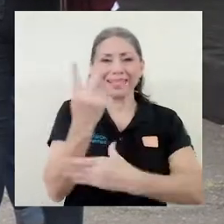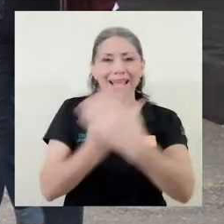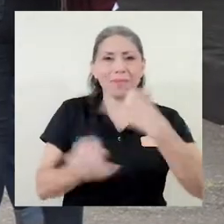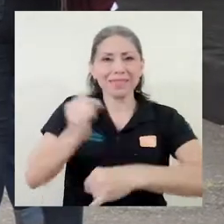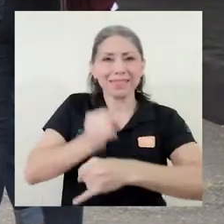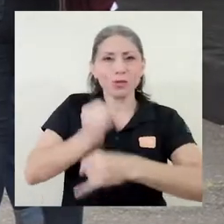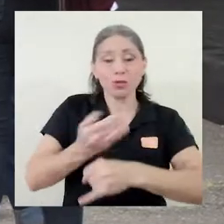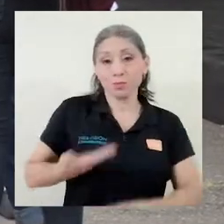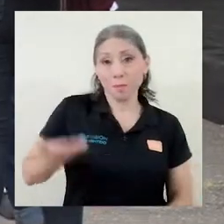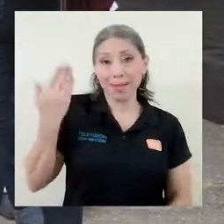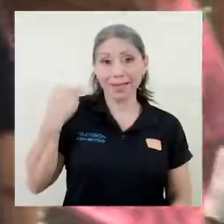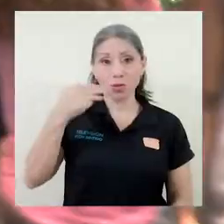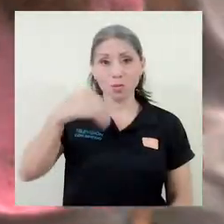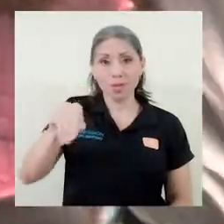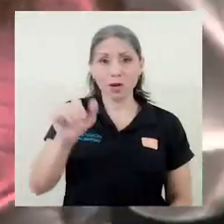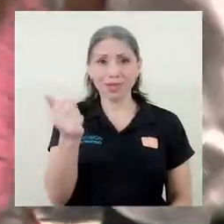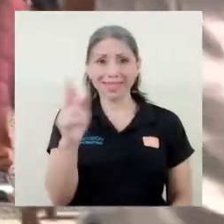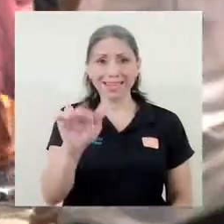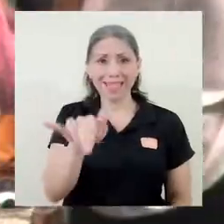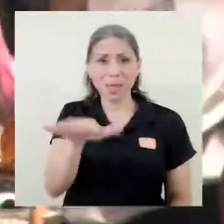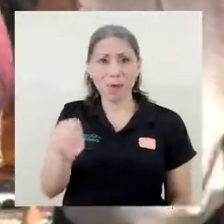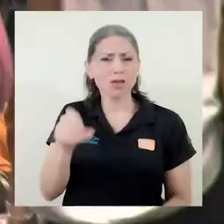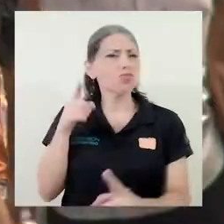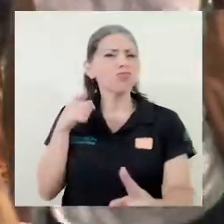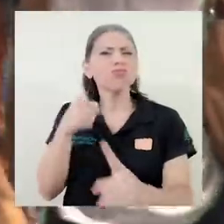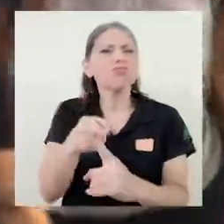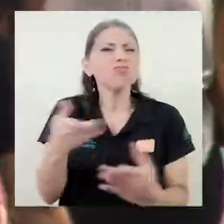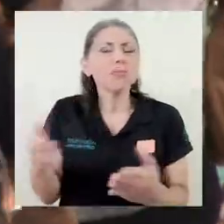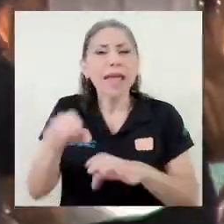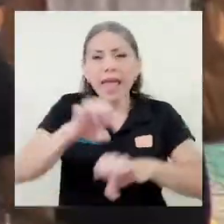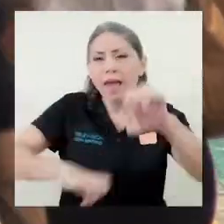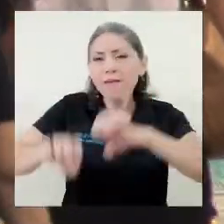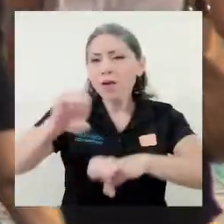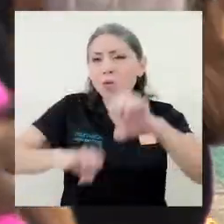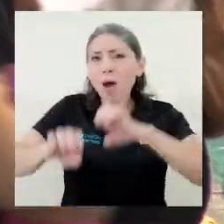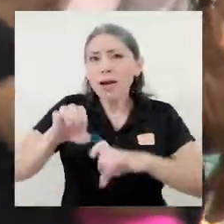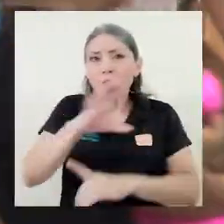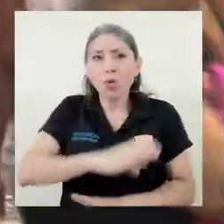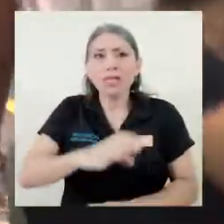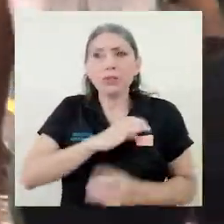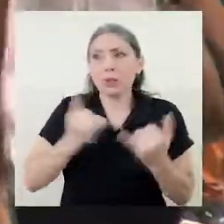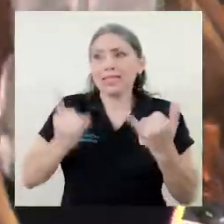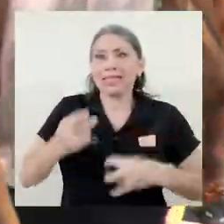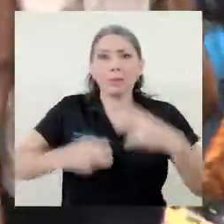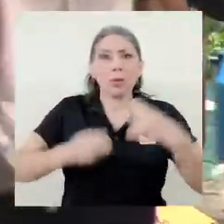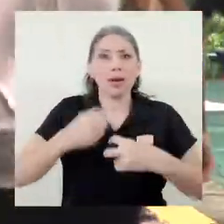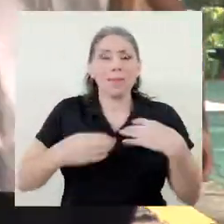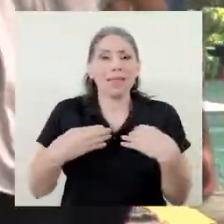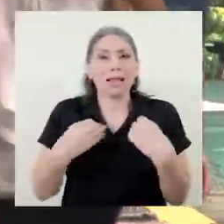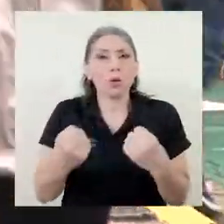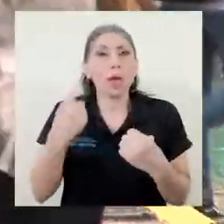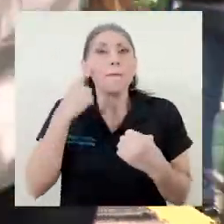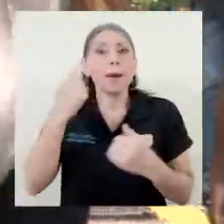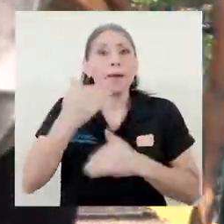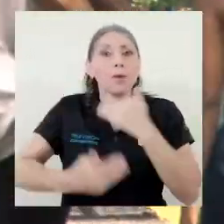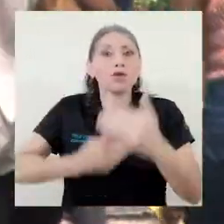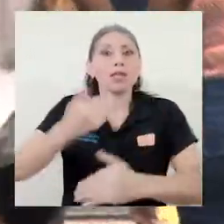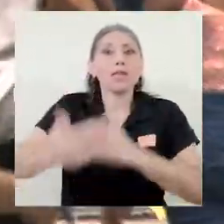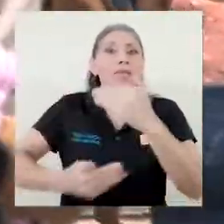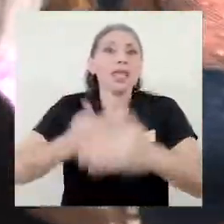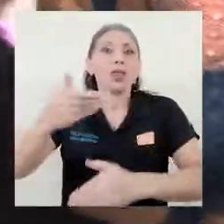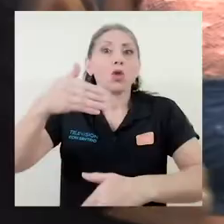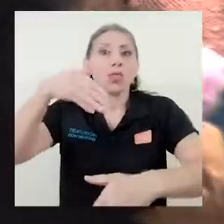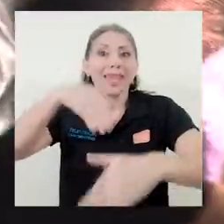miércoles 13 de mayo con el objetivo de evaluar las condiciones que plantea esta crisis sanitaria al procedimiento de